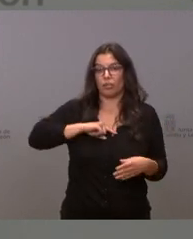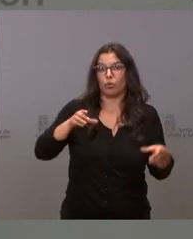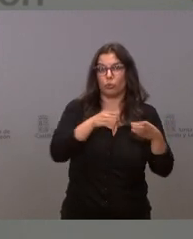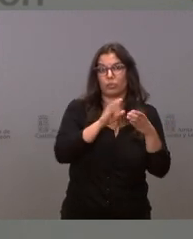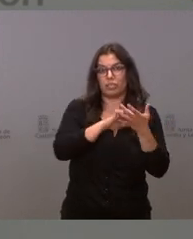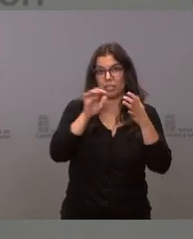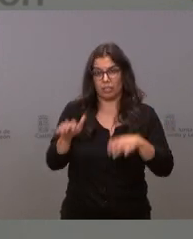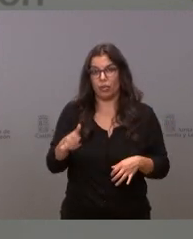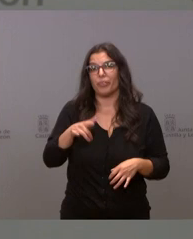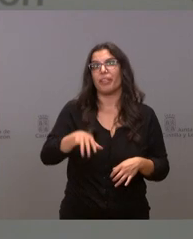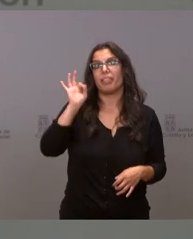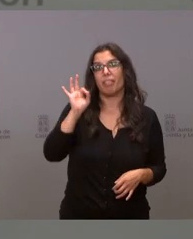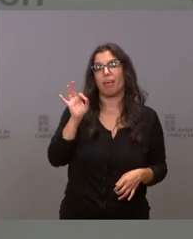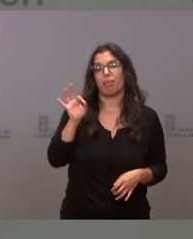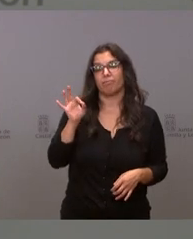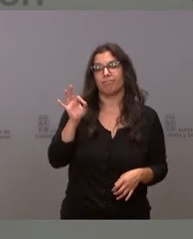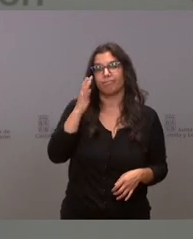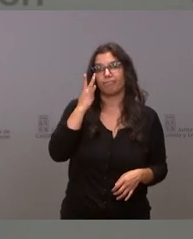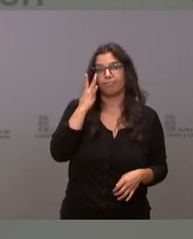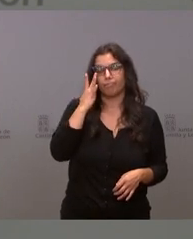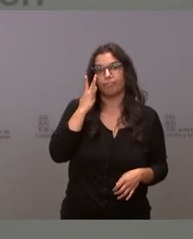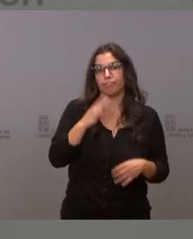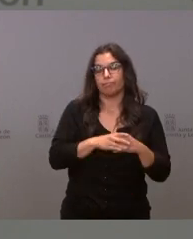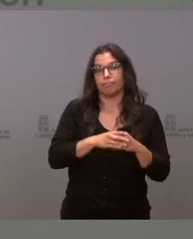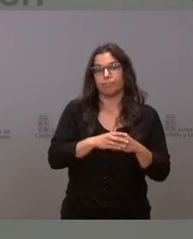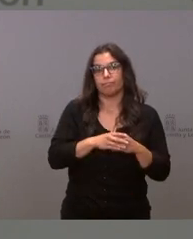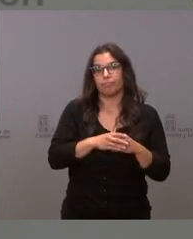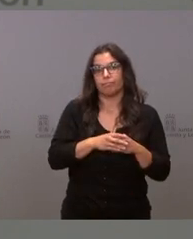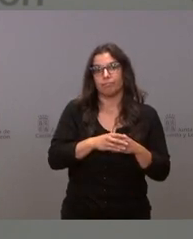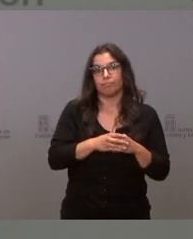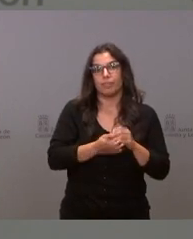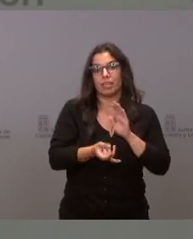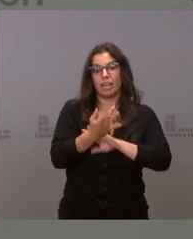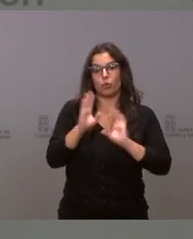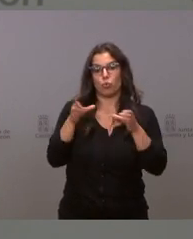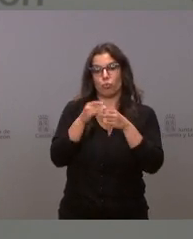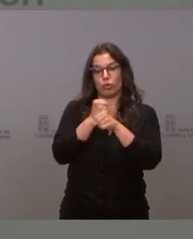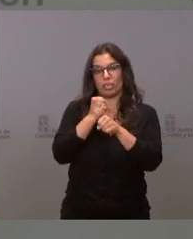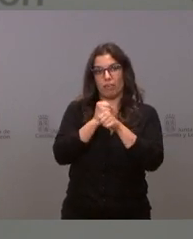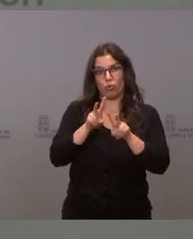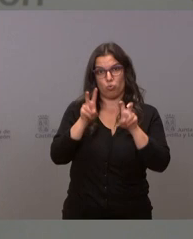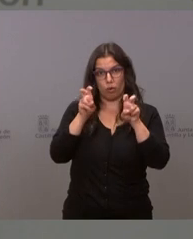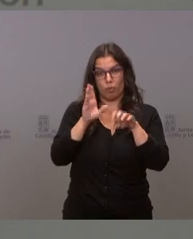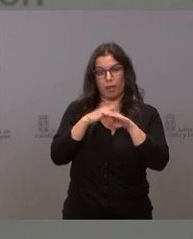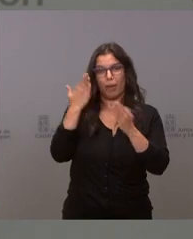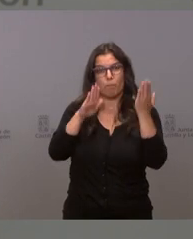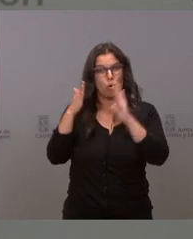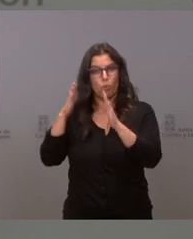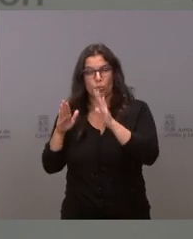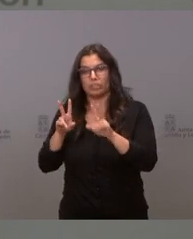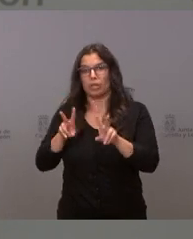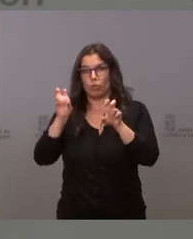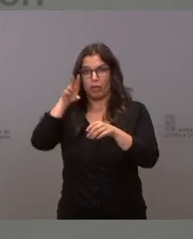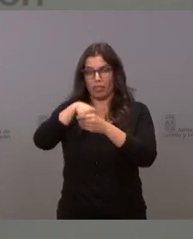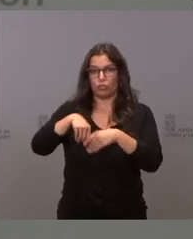ha decidido crear un nuevo grupo de trabajo se van a hacer nuevas propuestas tanto el consejero de